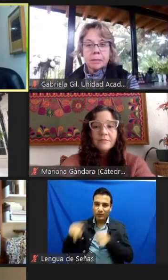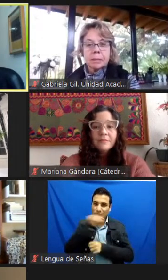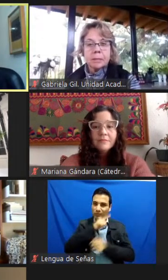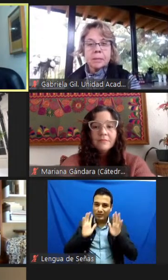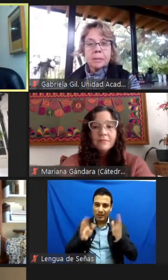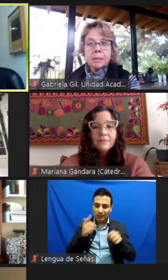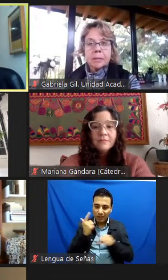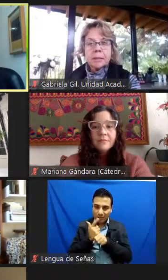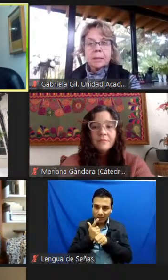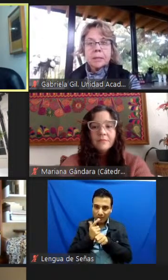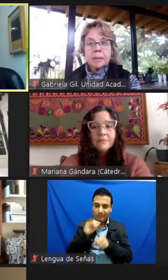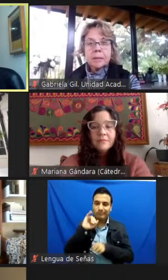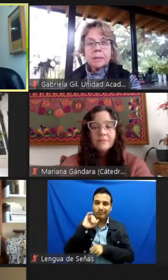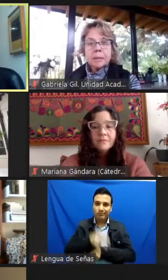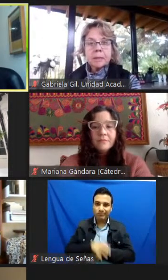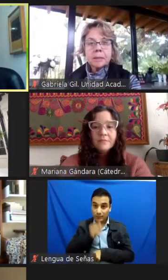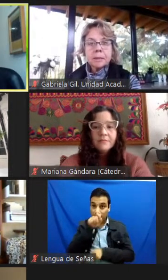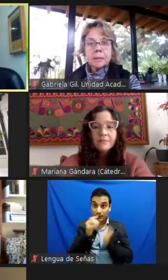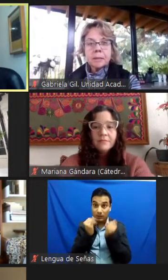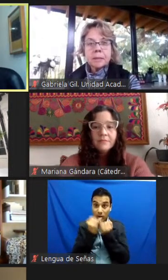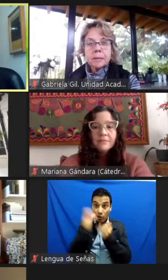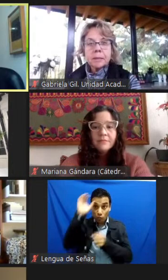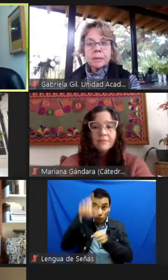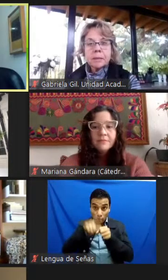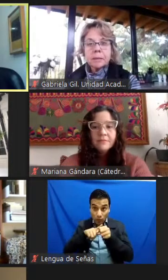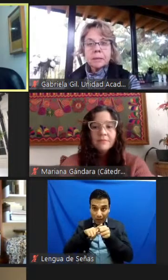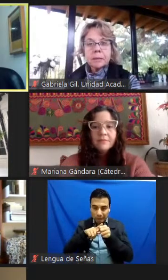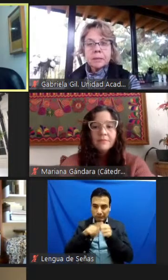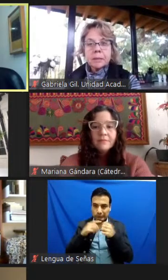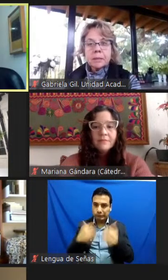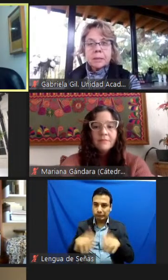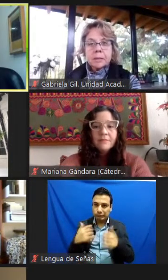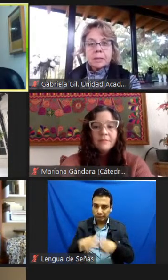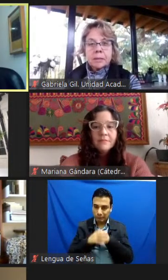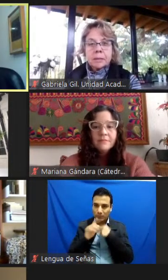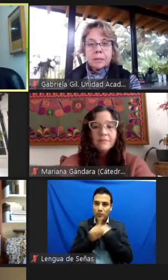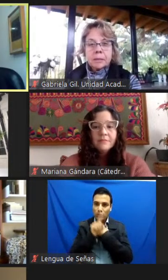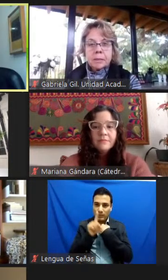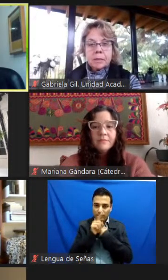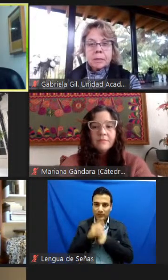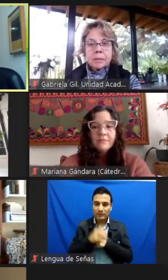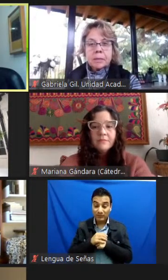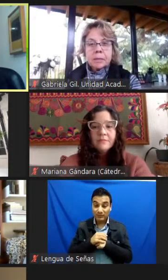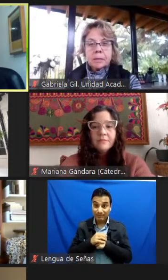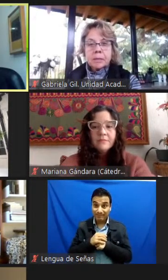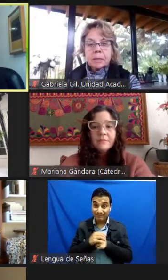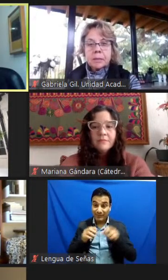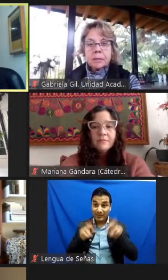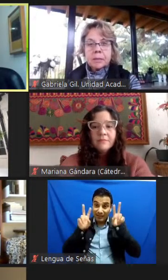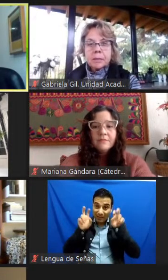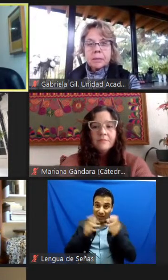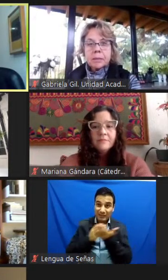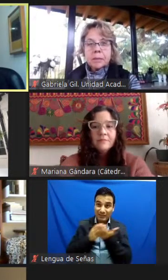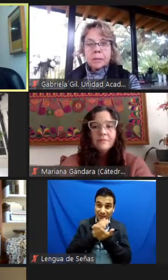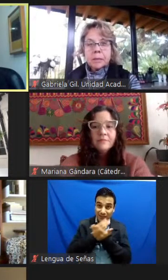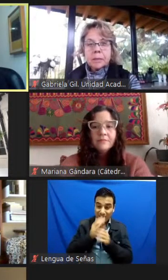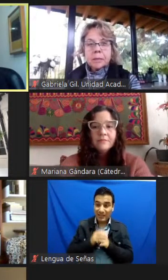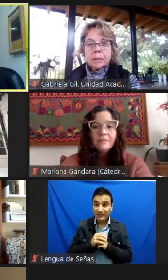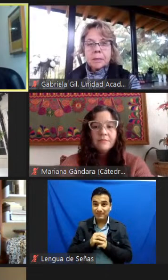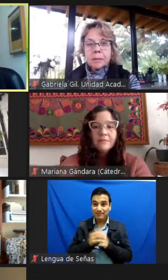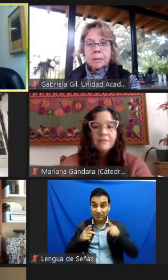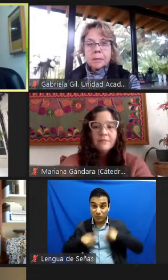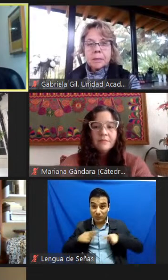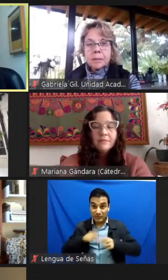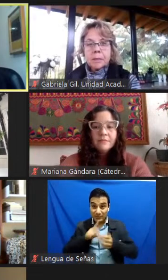impactado fuertemente el sector cultural, específicamente en temas de accesibilidad para las personas, los artistas y los creadores con discapacidad.